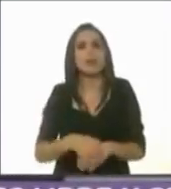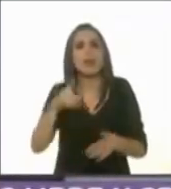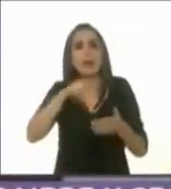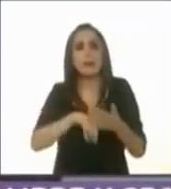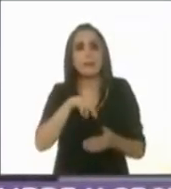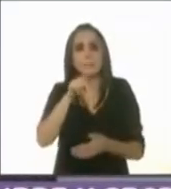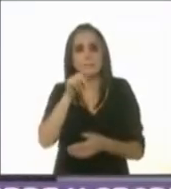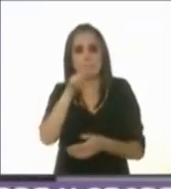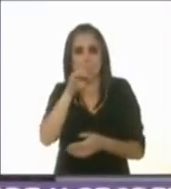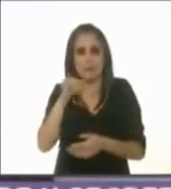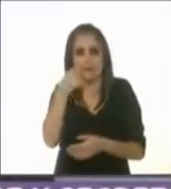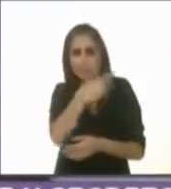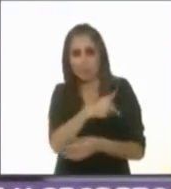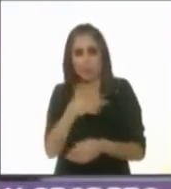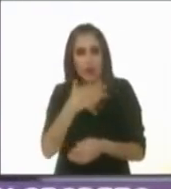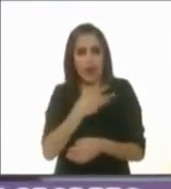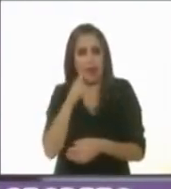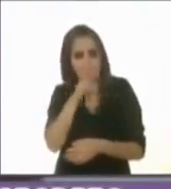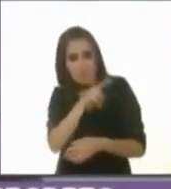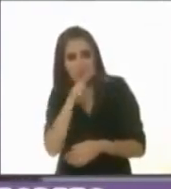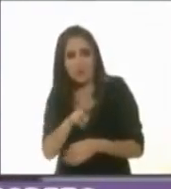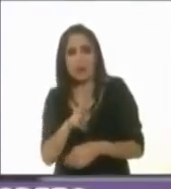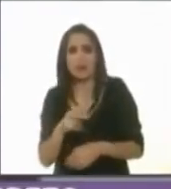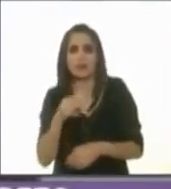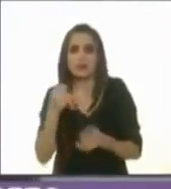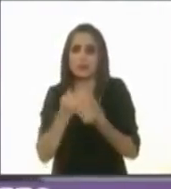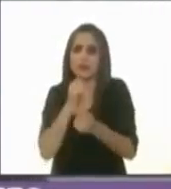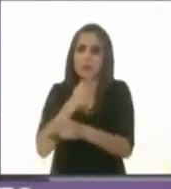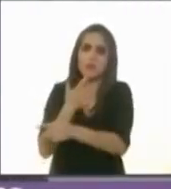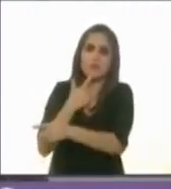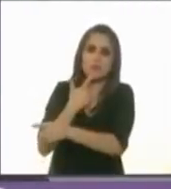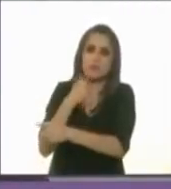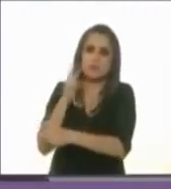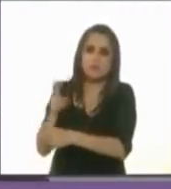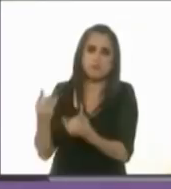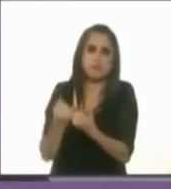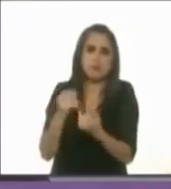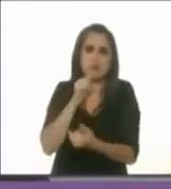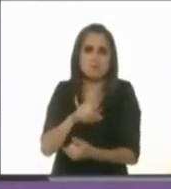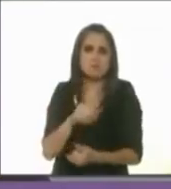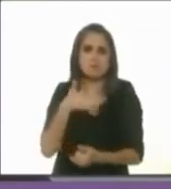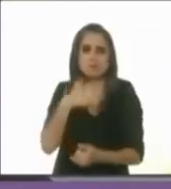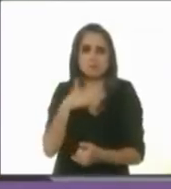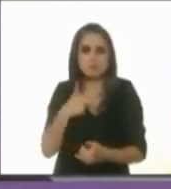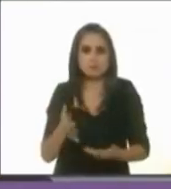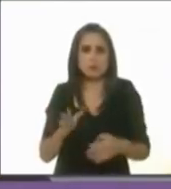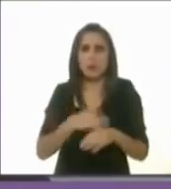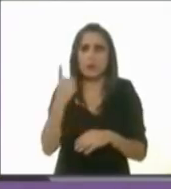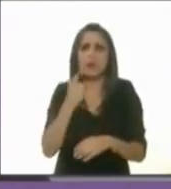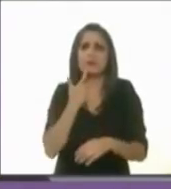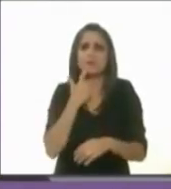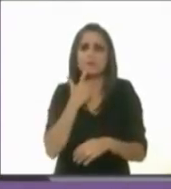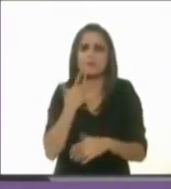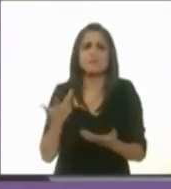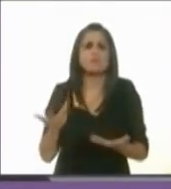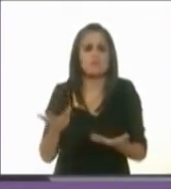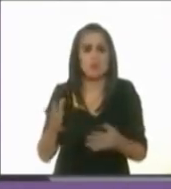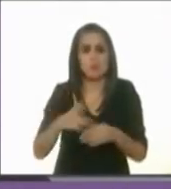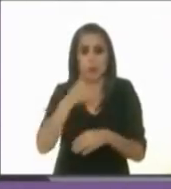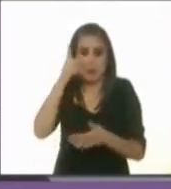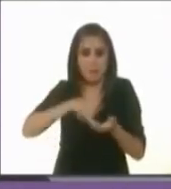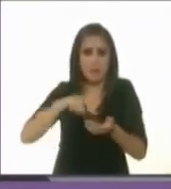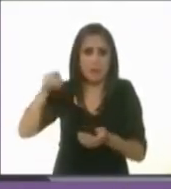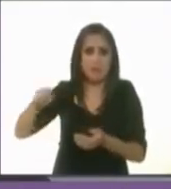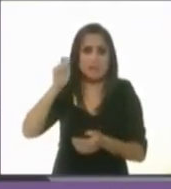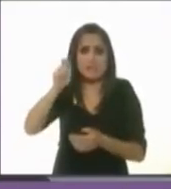priismo derechizado y corrompido es el López Obradorismo. ¿Por qué? Preguntarán. Porque el López Obradorismo ha sido el caballo